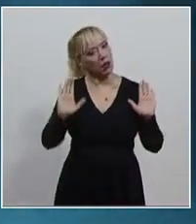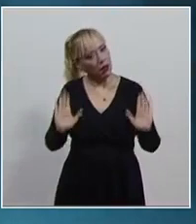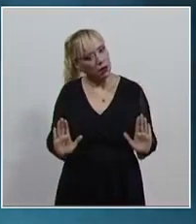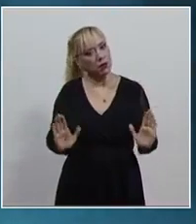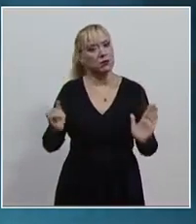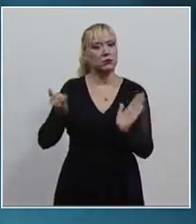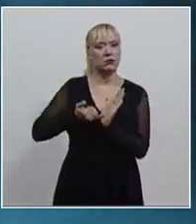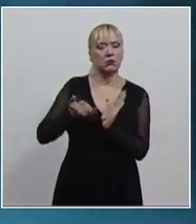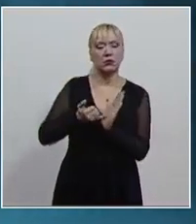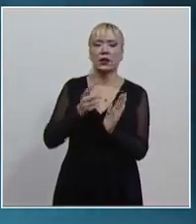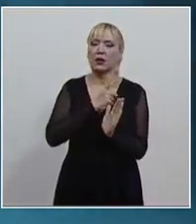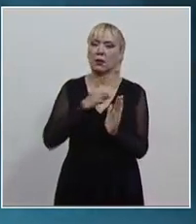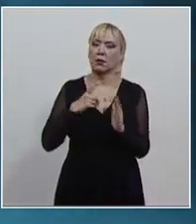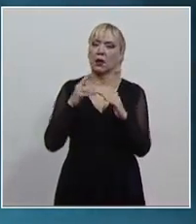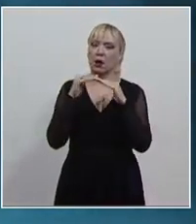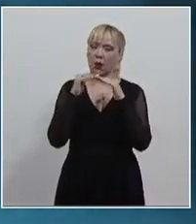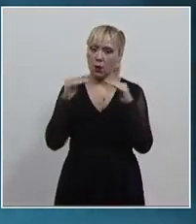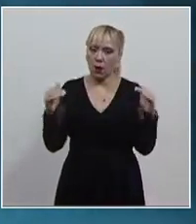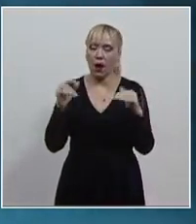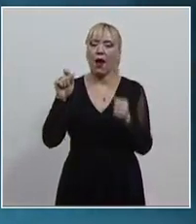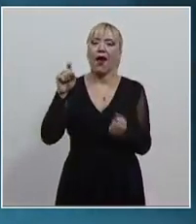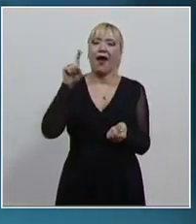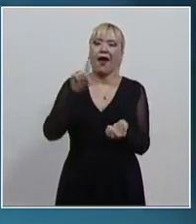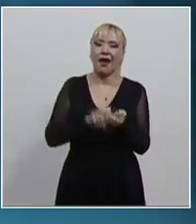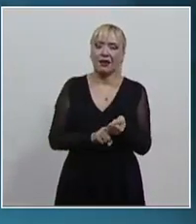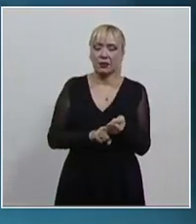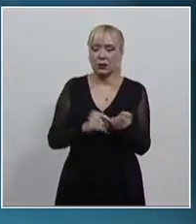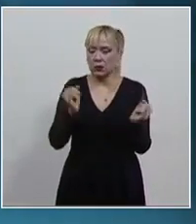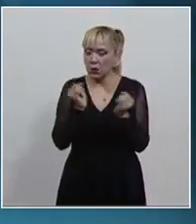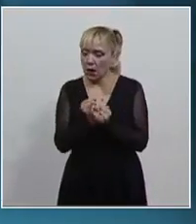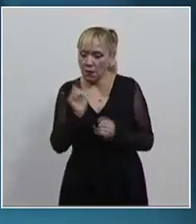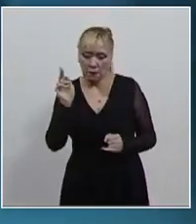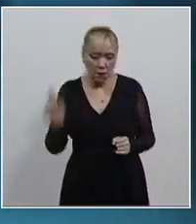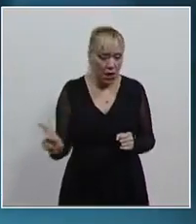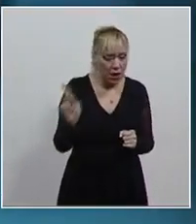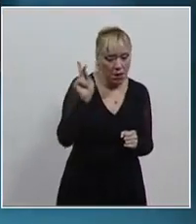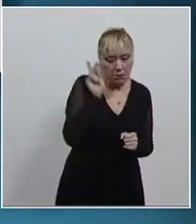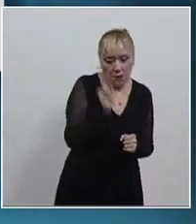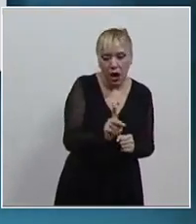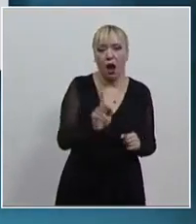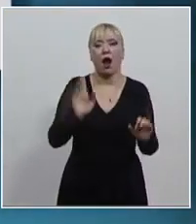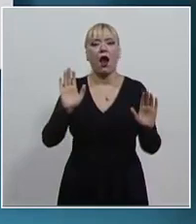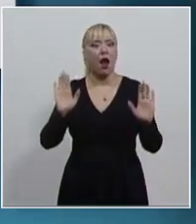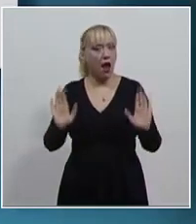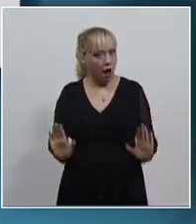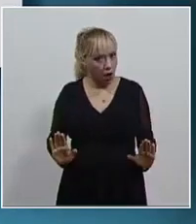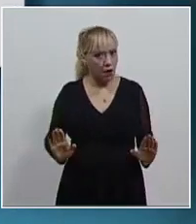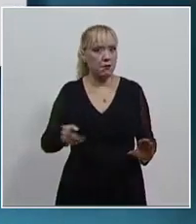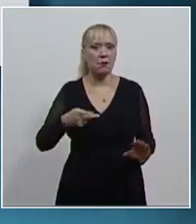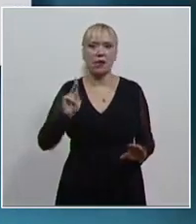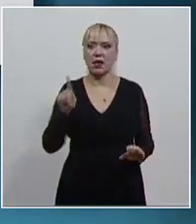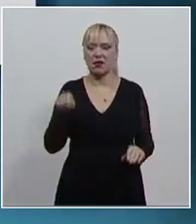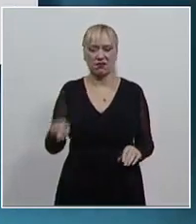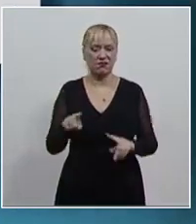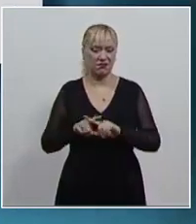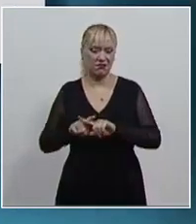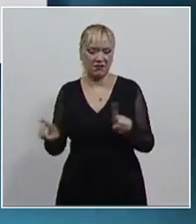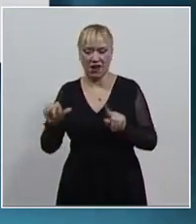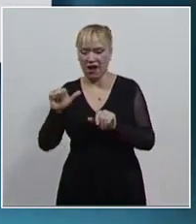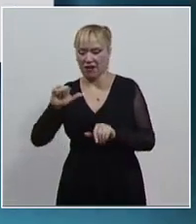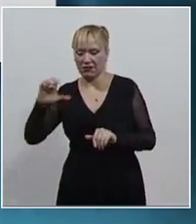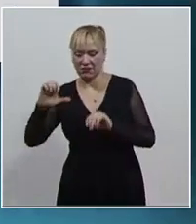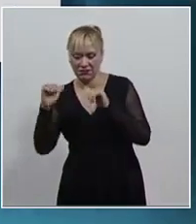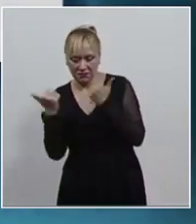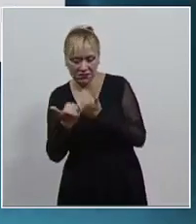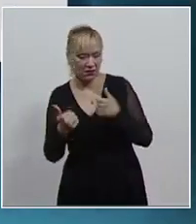deben tratar igual a quienes se encuentran en una situación idéntica y en el caso no existe compatibilidad entre las obligaciones y beneficios de